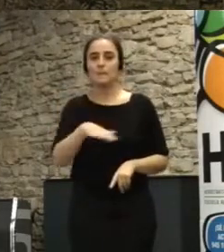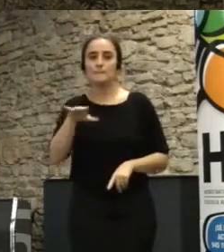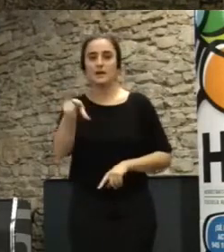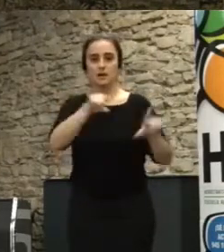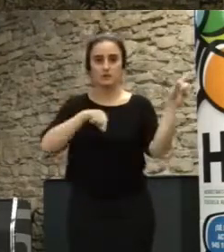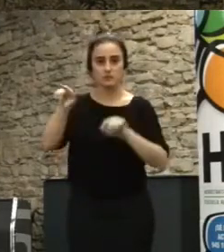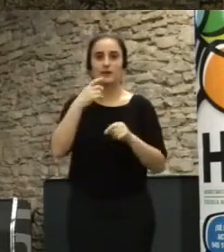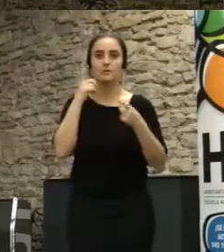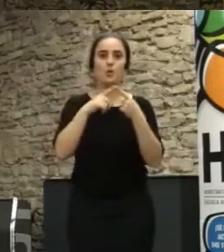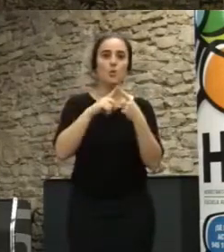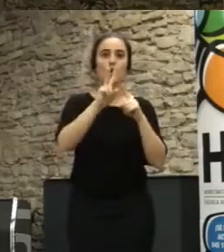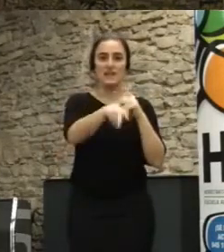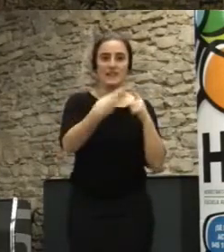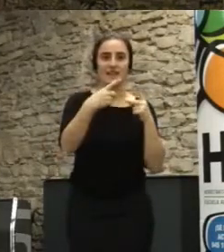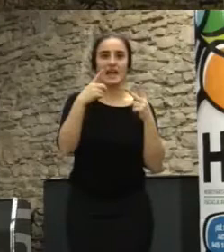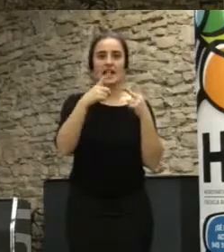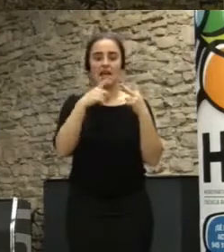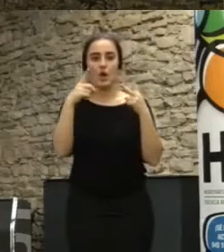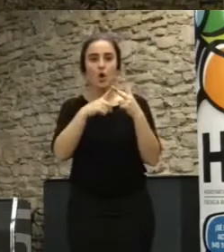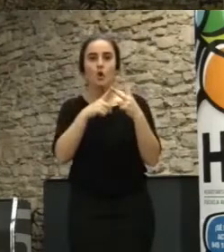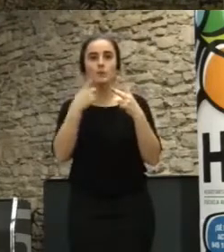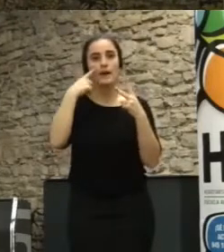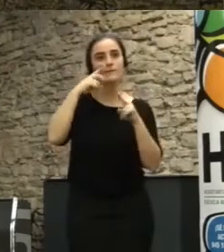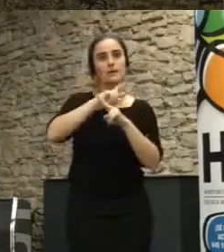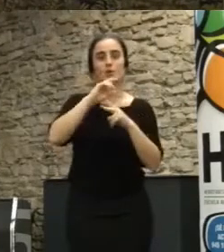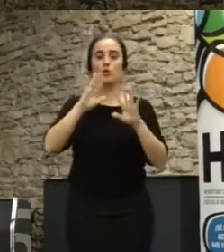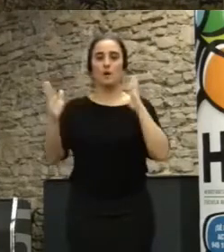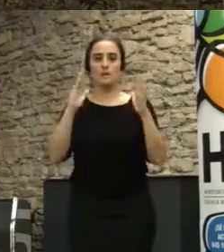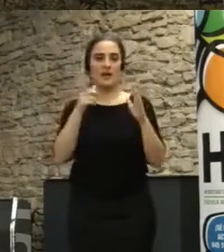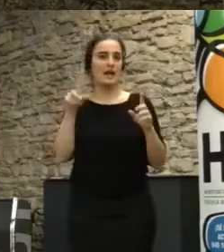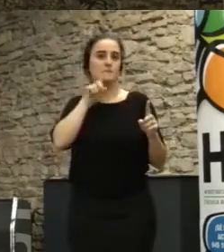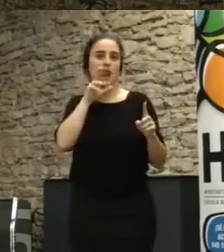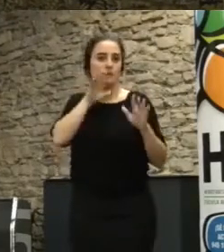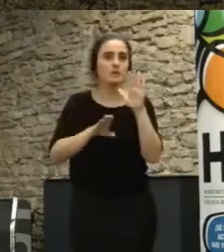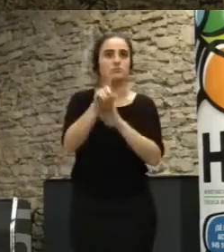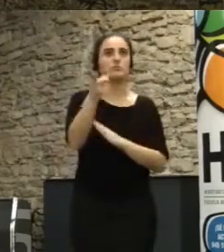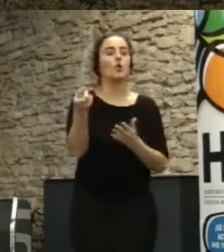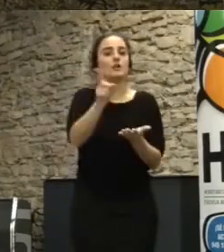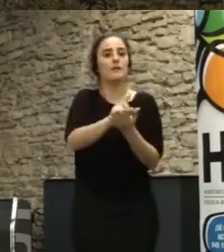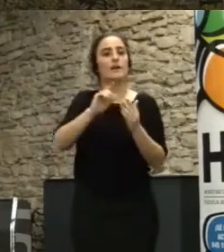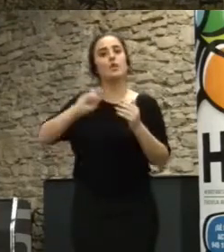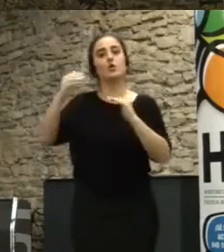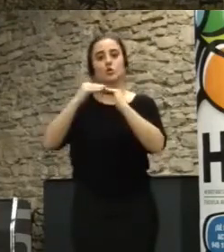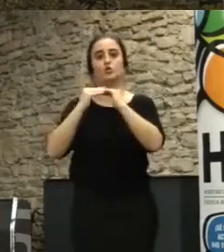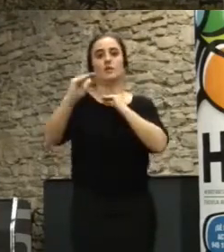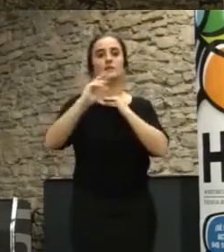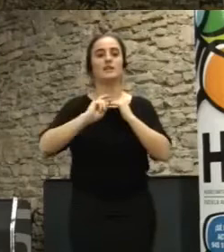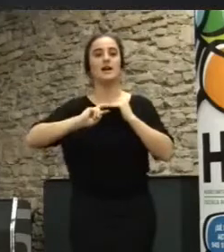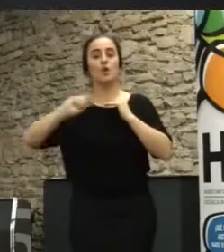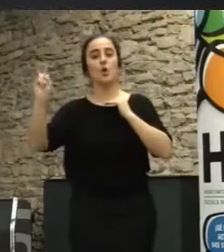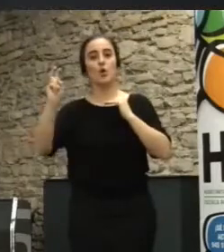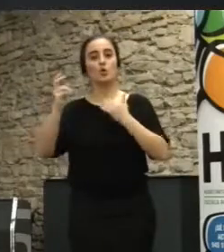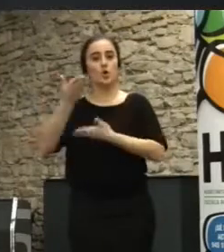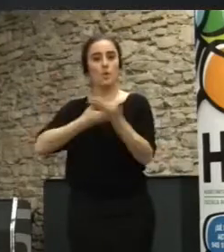reciclaje, otro resiliencia, otro sustentabilidad, otro economía cooperativa. Ha cedido cuatro edificios, un edificio en cada